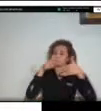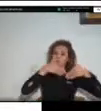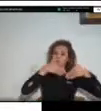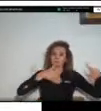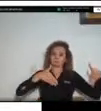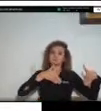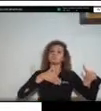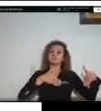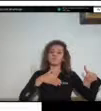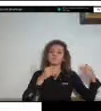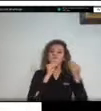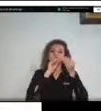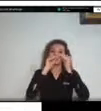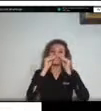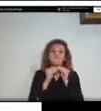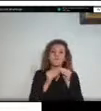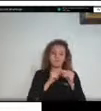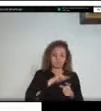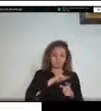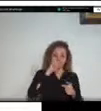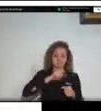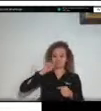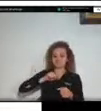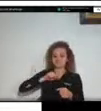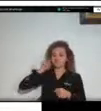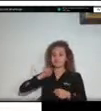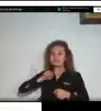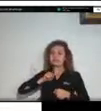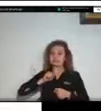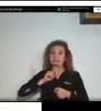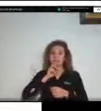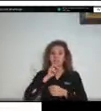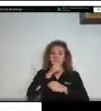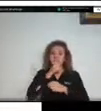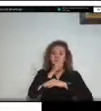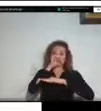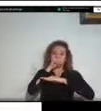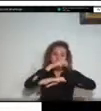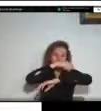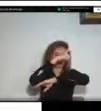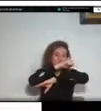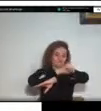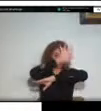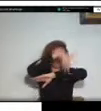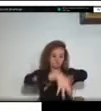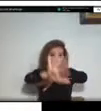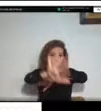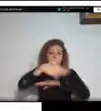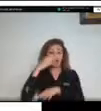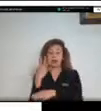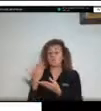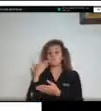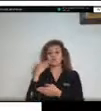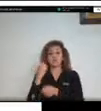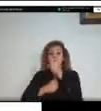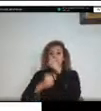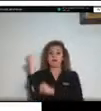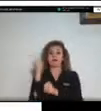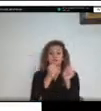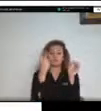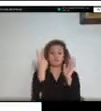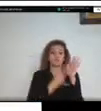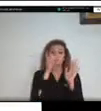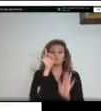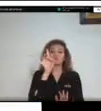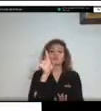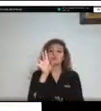eventos de derrame donde podemos ver que en el año 2015 tuvimos en estos más de 7000 kilómetros de tubería